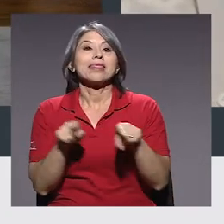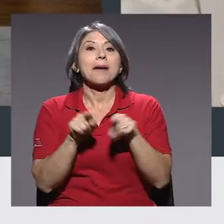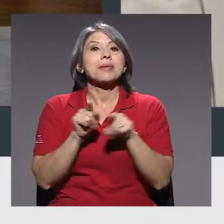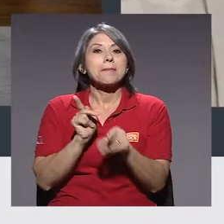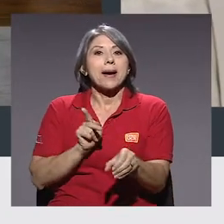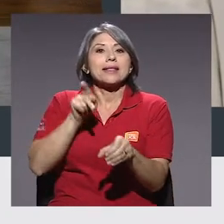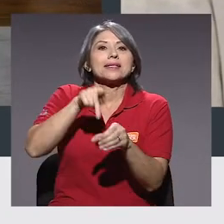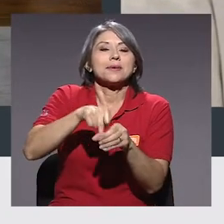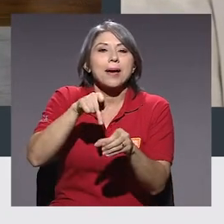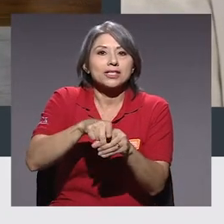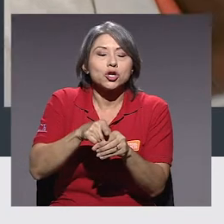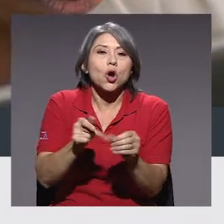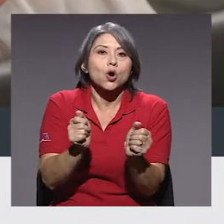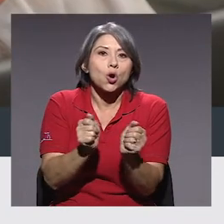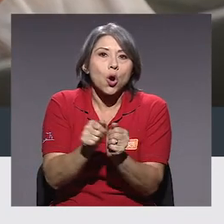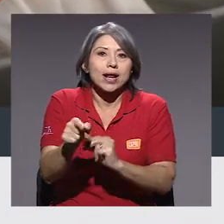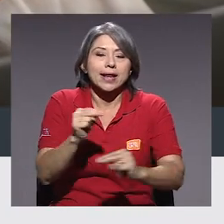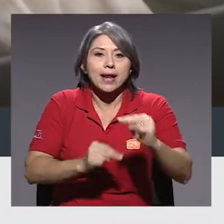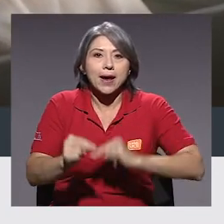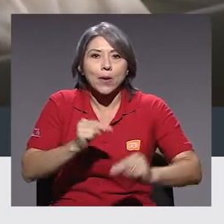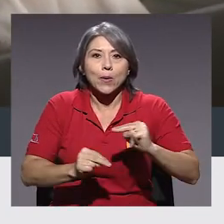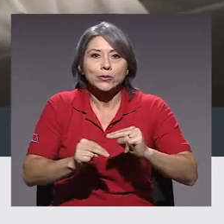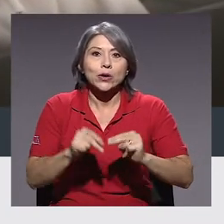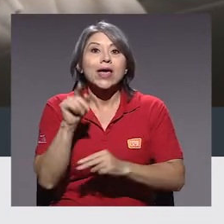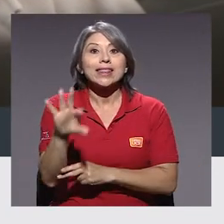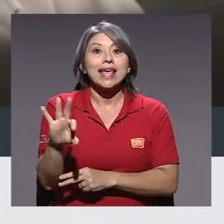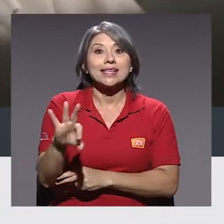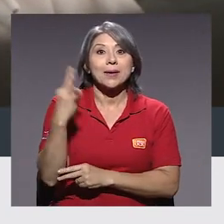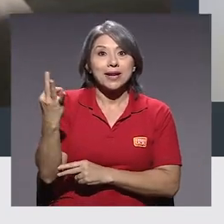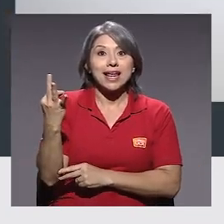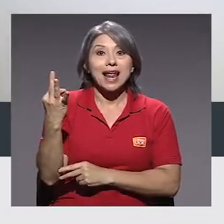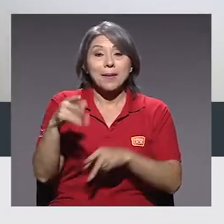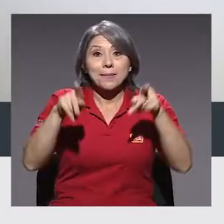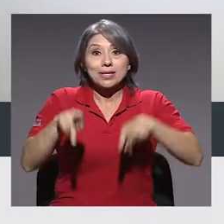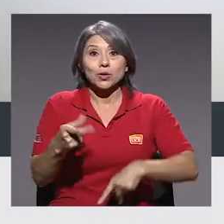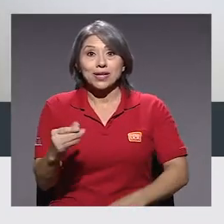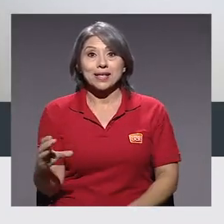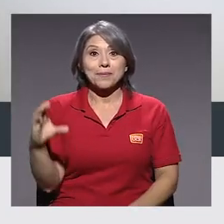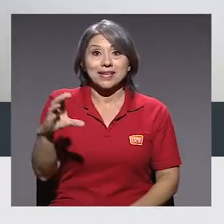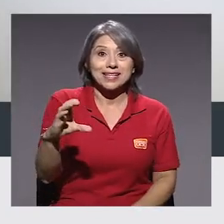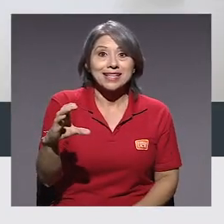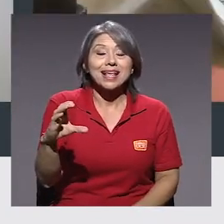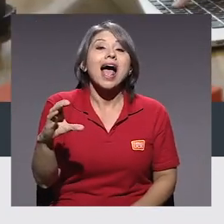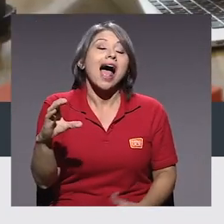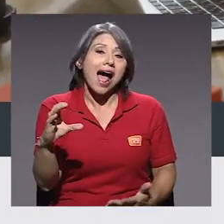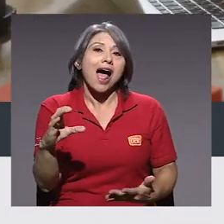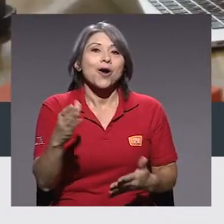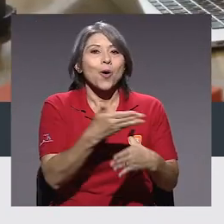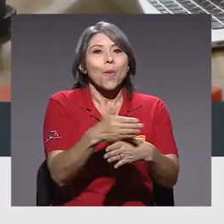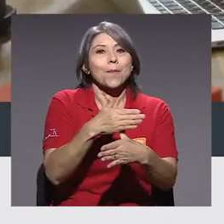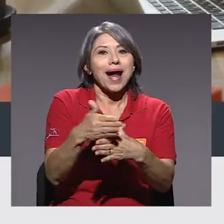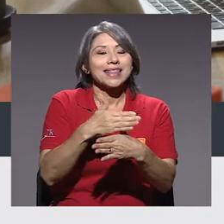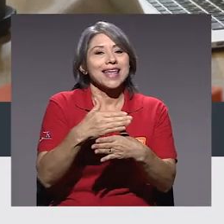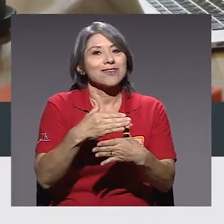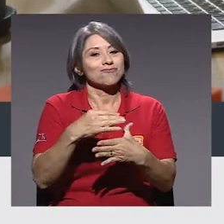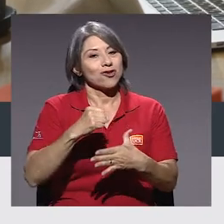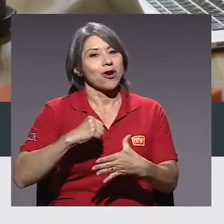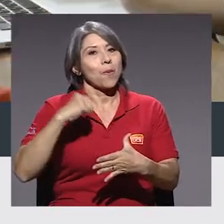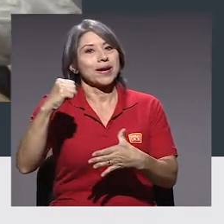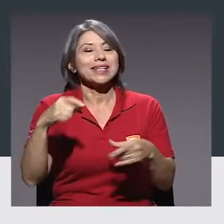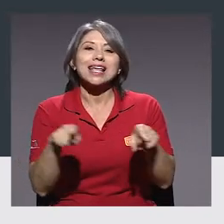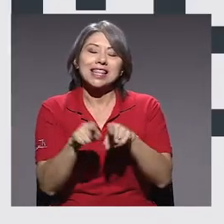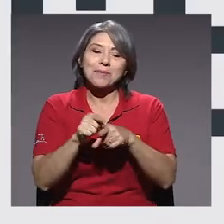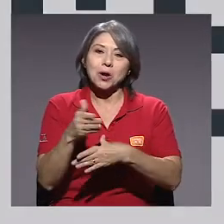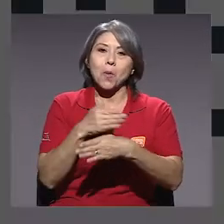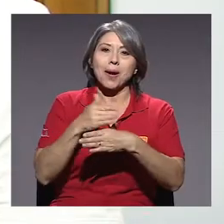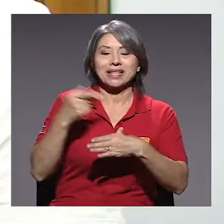en el capital social del negocio. De esta manera, los y las inversionistas pasan a compartir tanto las recompensas como los